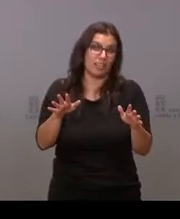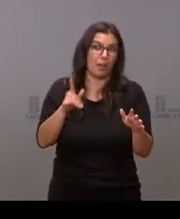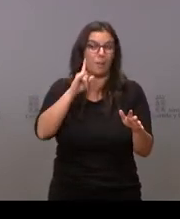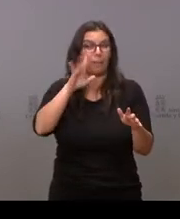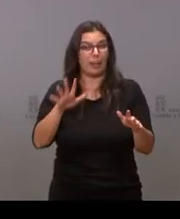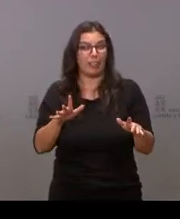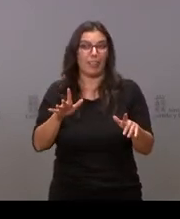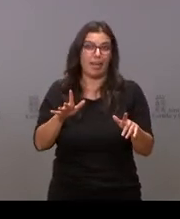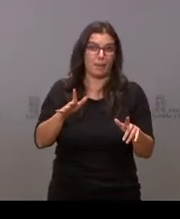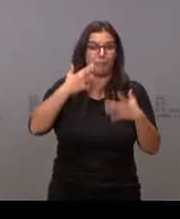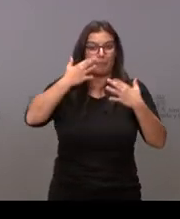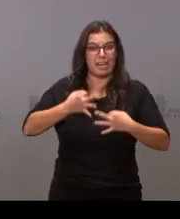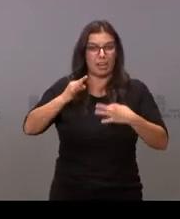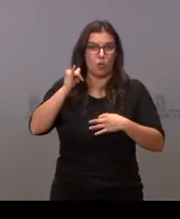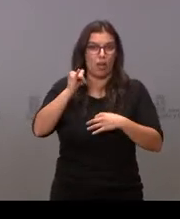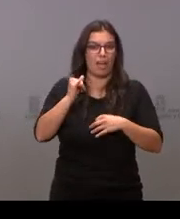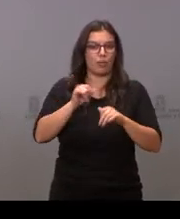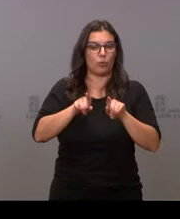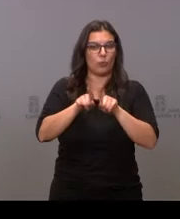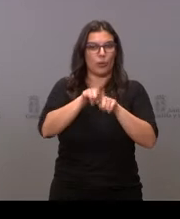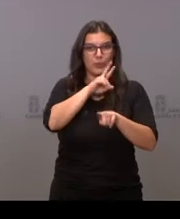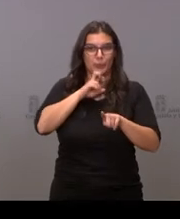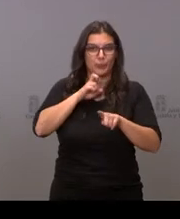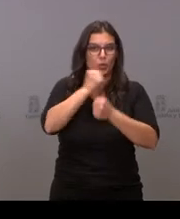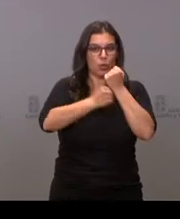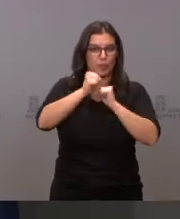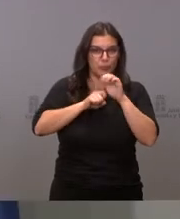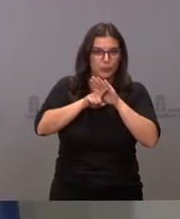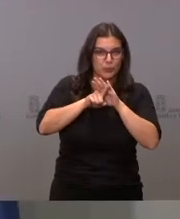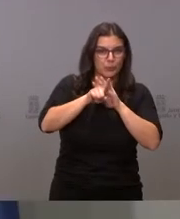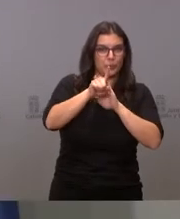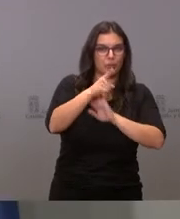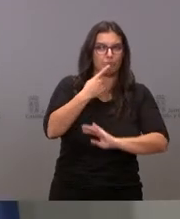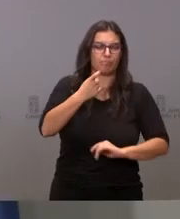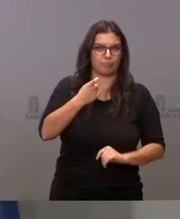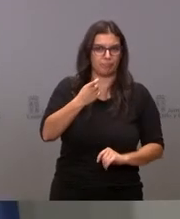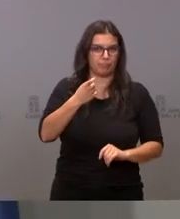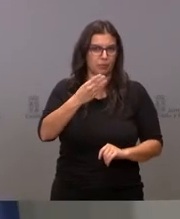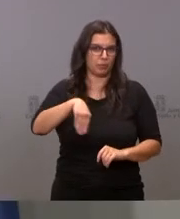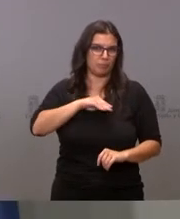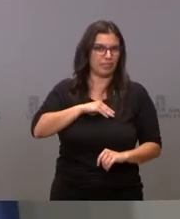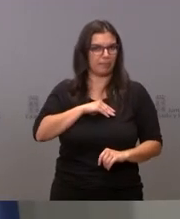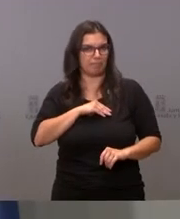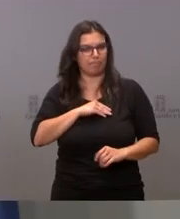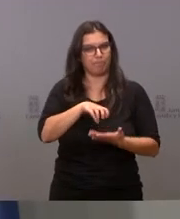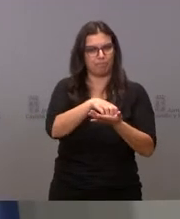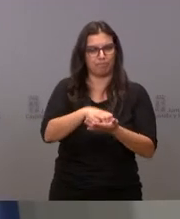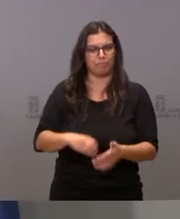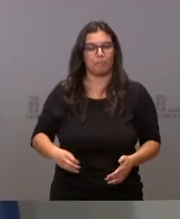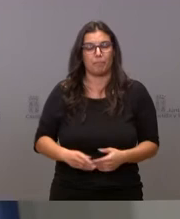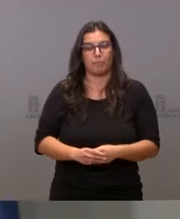peligrar el crecimiento sostenido en nuestra comunidad y en el conjunto de nuestro país. A este